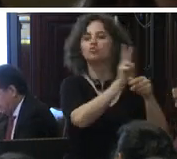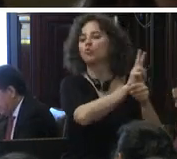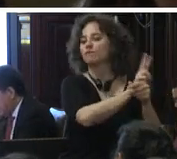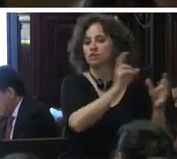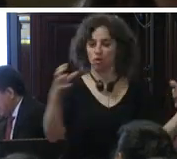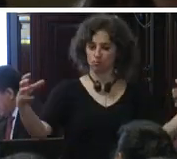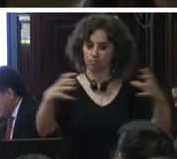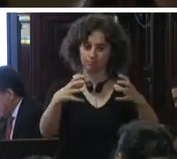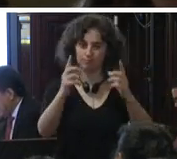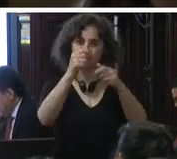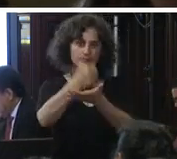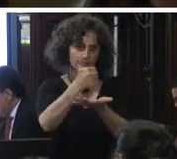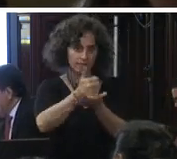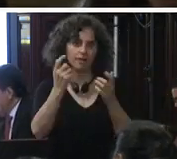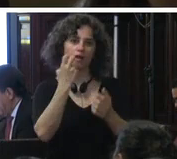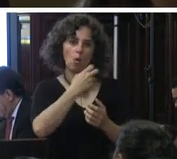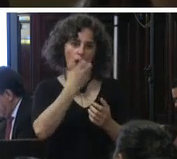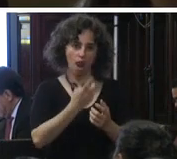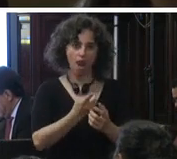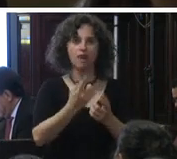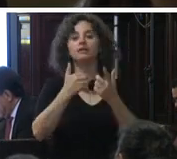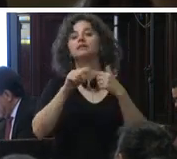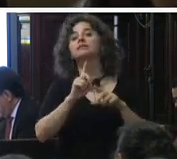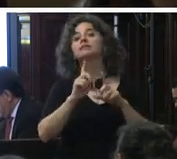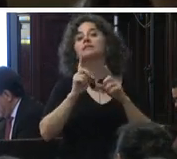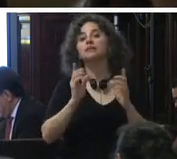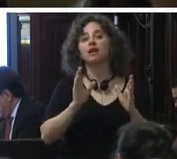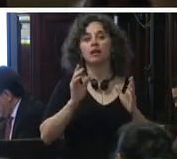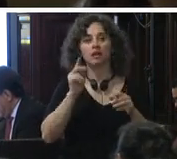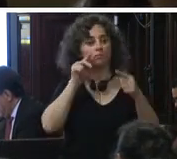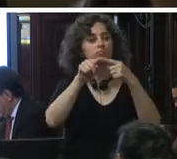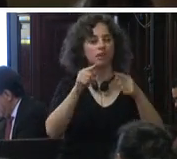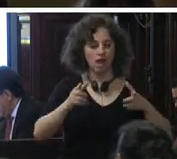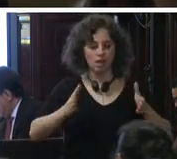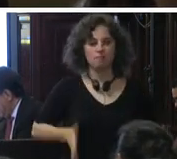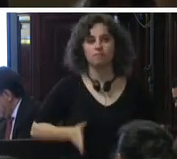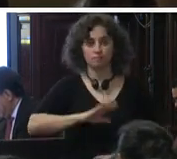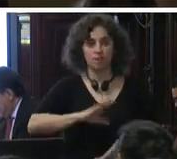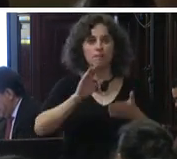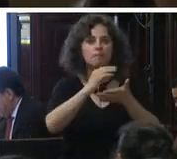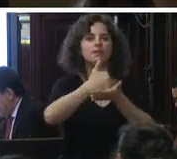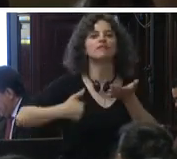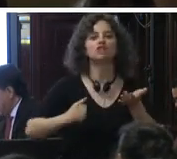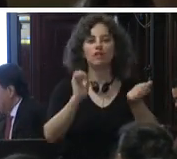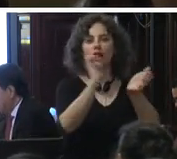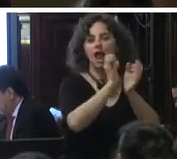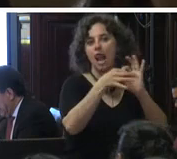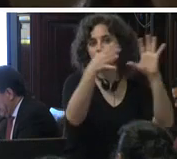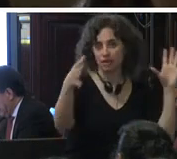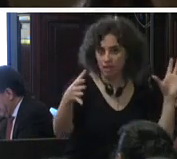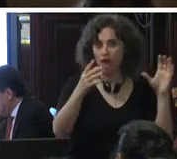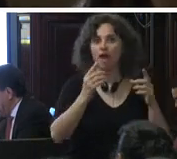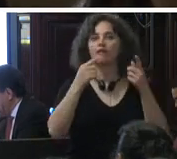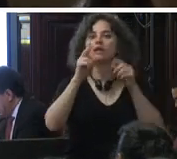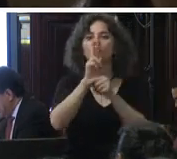g inclusión de la perspectiva de género durante la privación de la libertad y durante la aplicación de